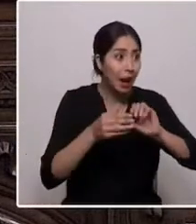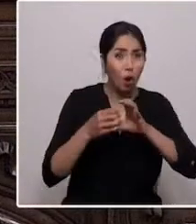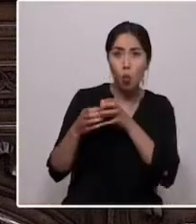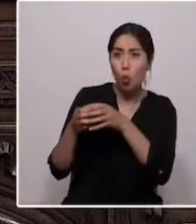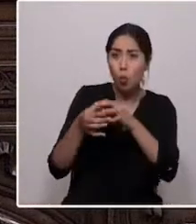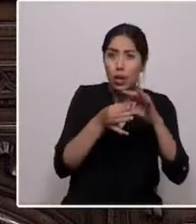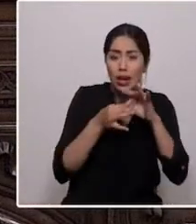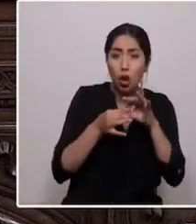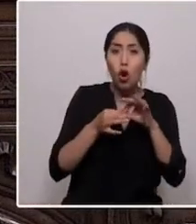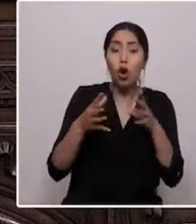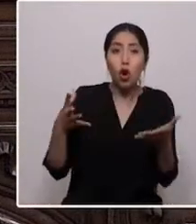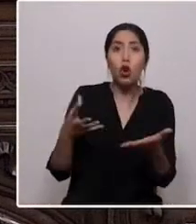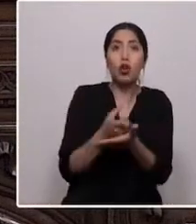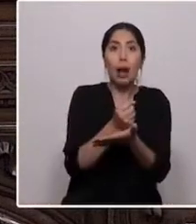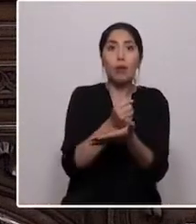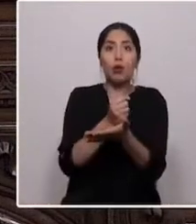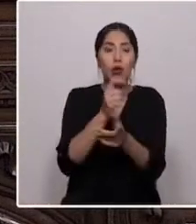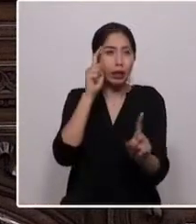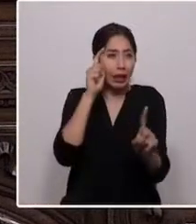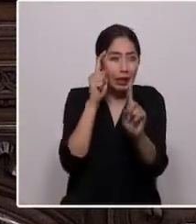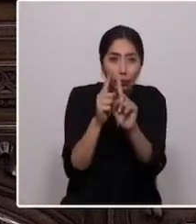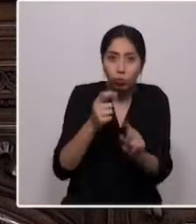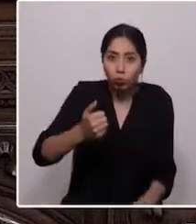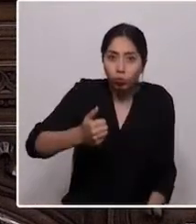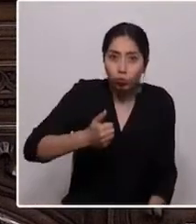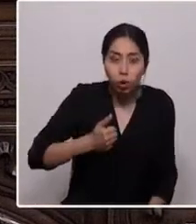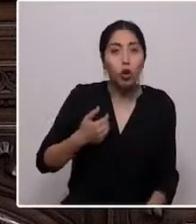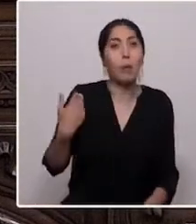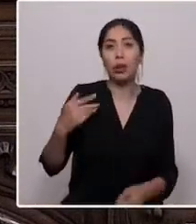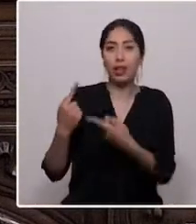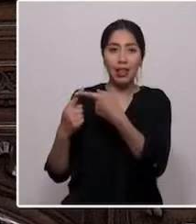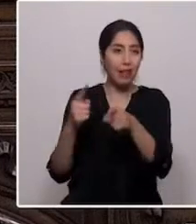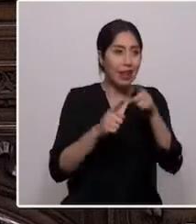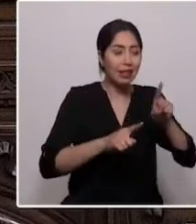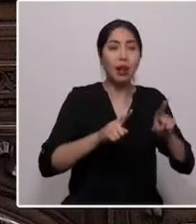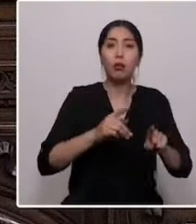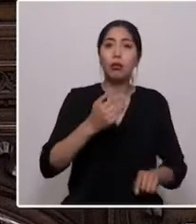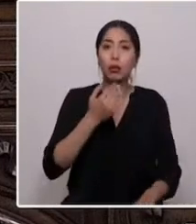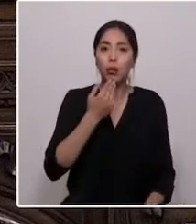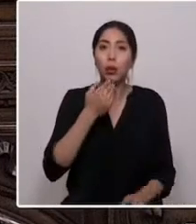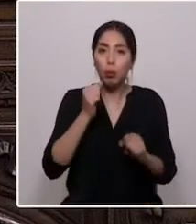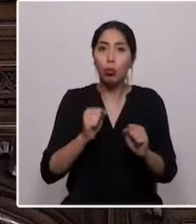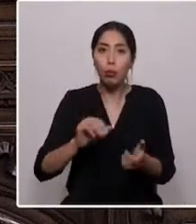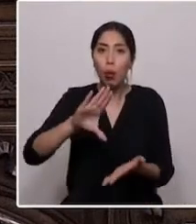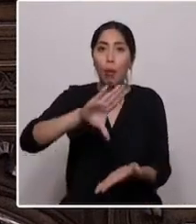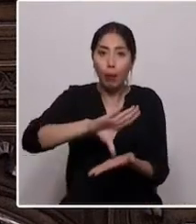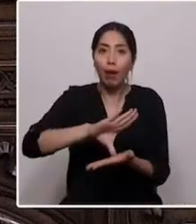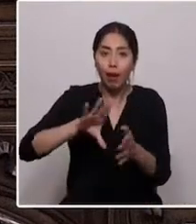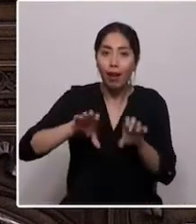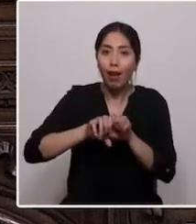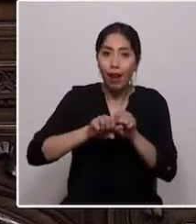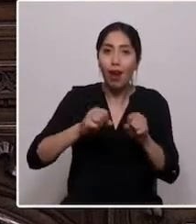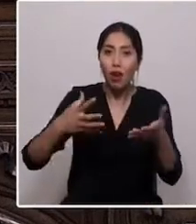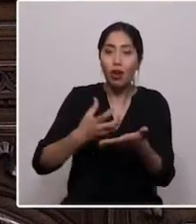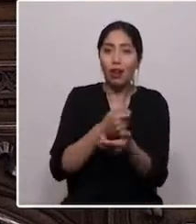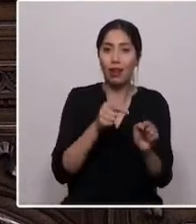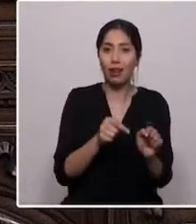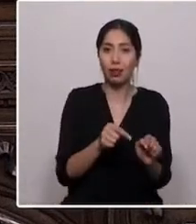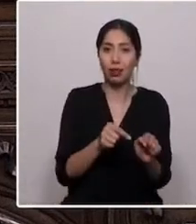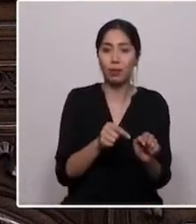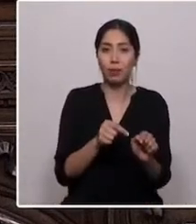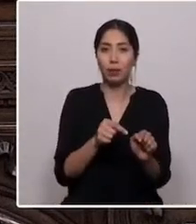a pesar de nuestras diferencias, podemos lograrlo también como país. Con el foco en lo importante que, en mi opinión,